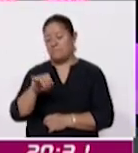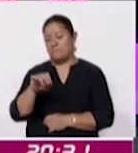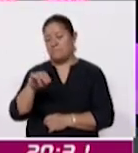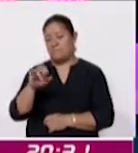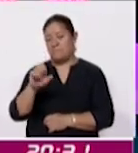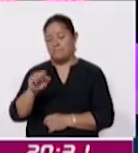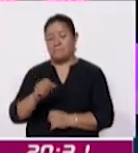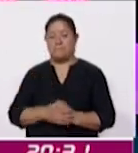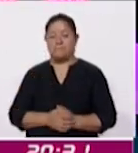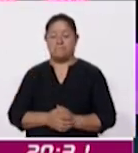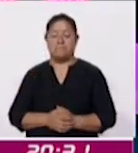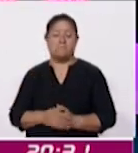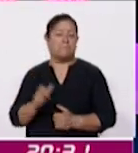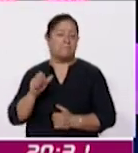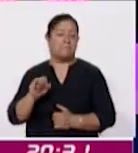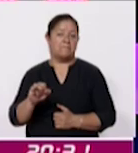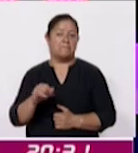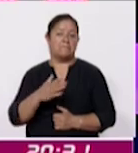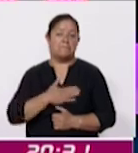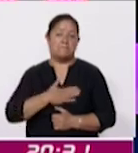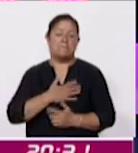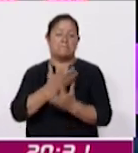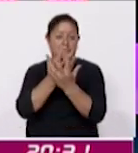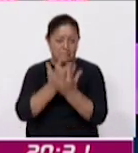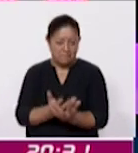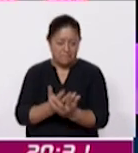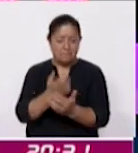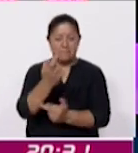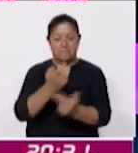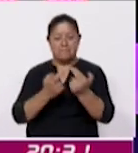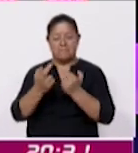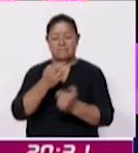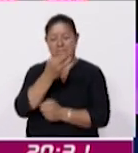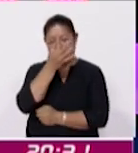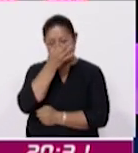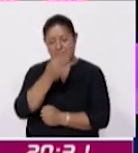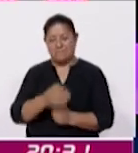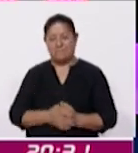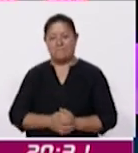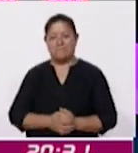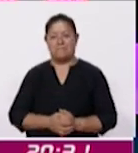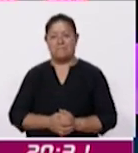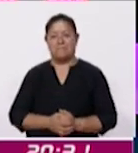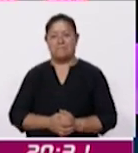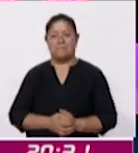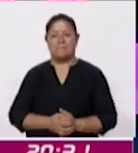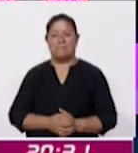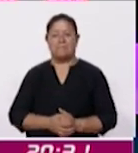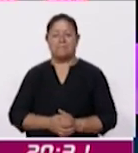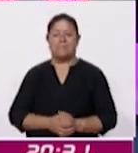Y con esta información nosotros vamos a hacer una pausa, regresamos enseguida, nos acompaña, volvemos.